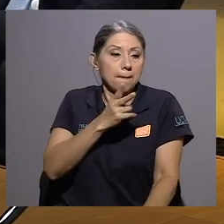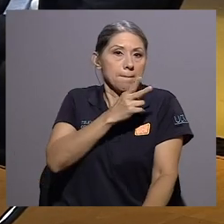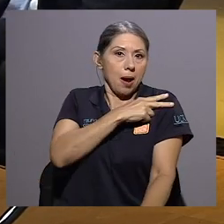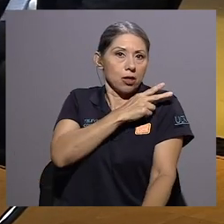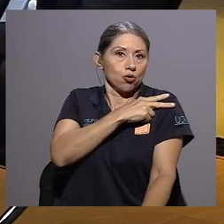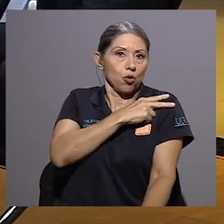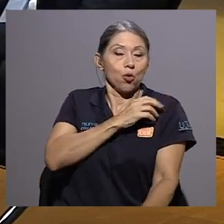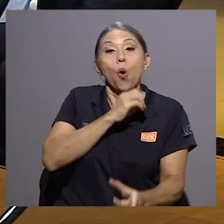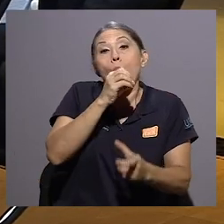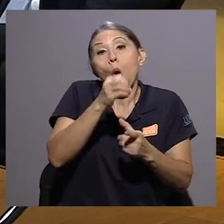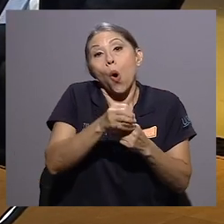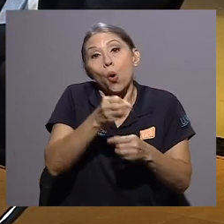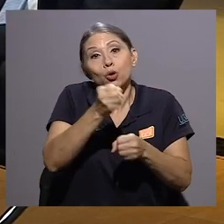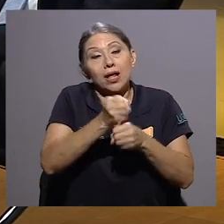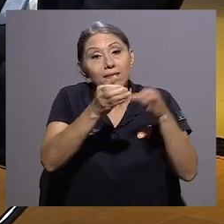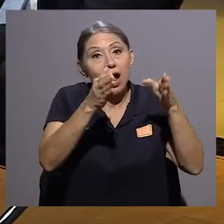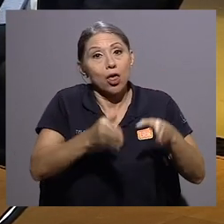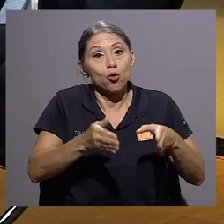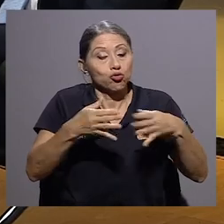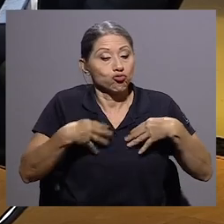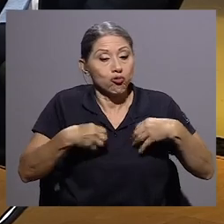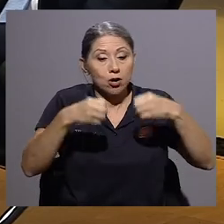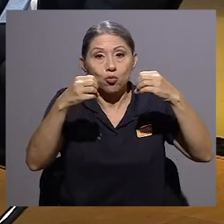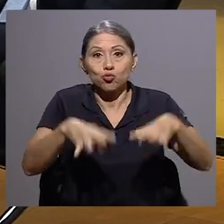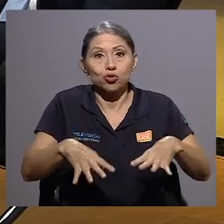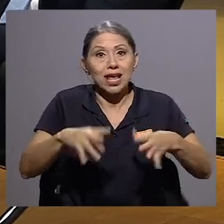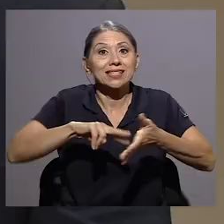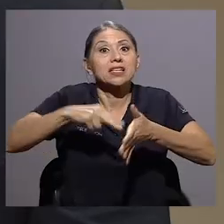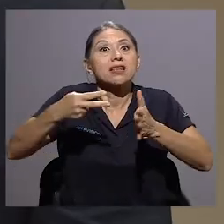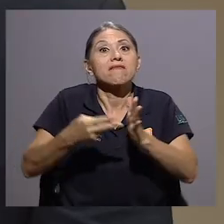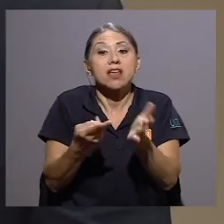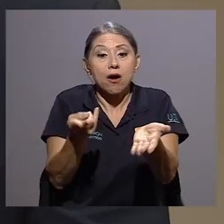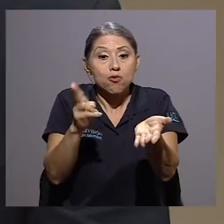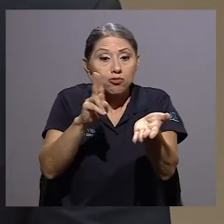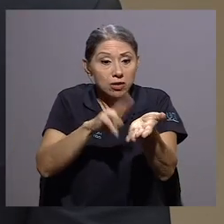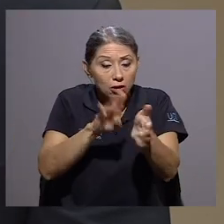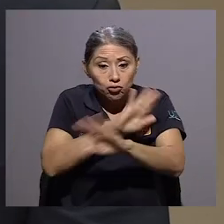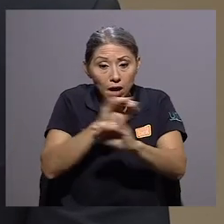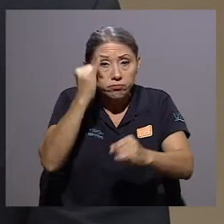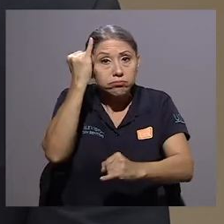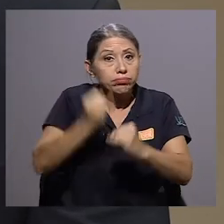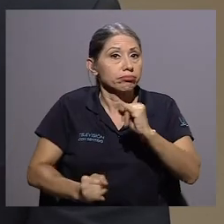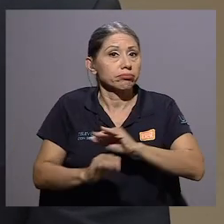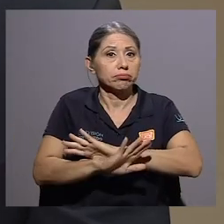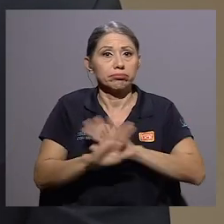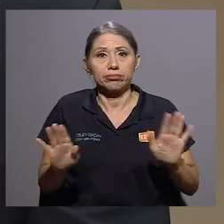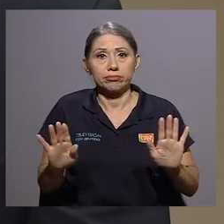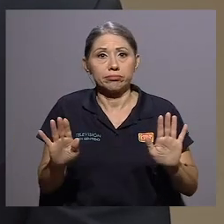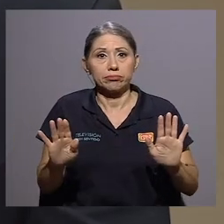trabajador cuando renuncia de dar por terminada esa relación obrero-patronal.